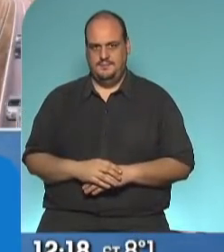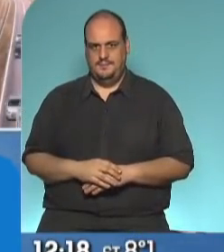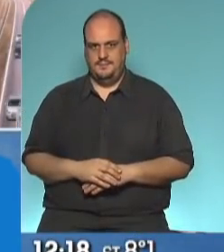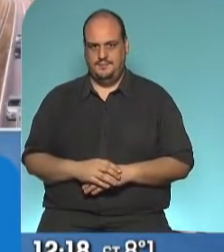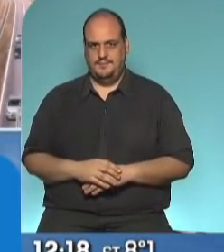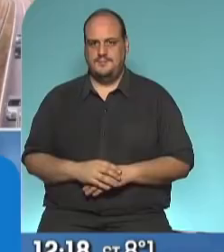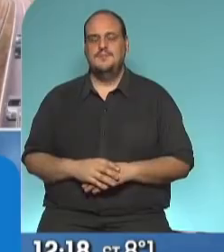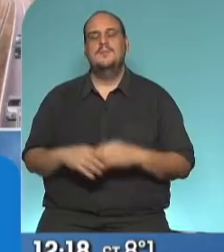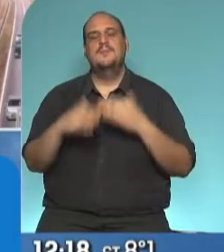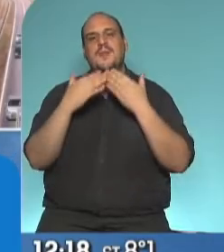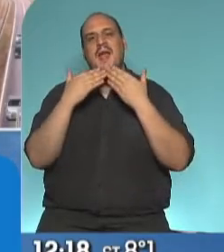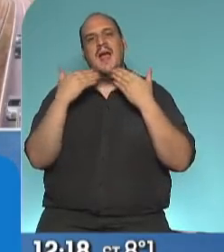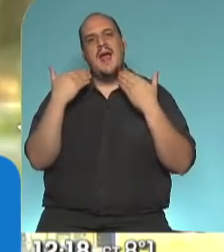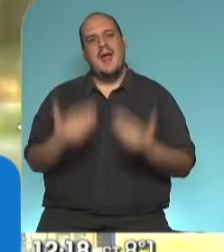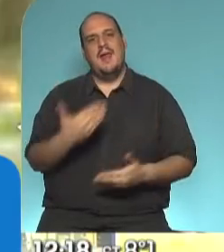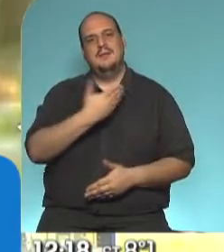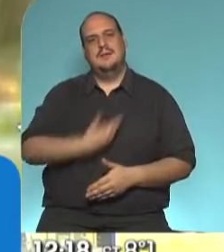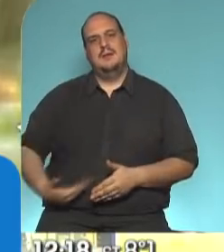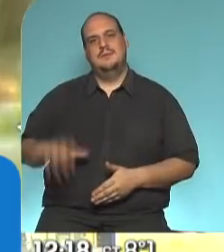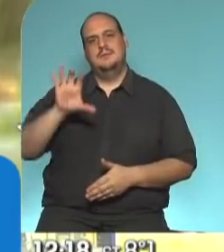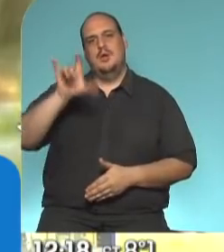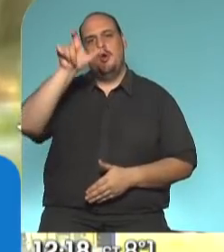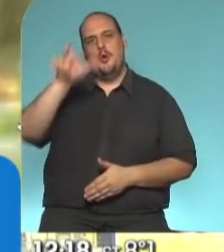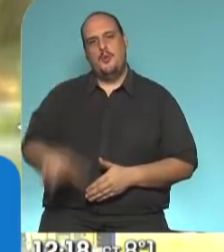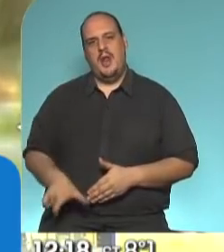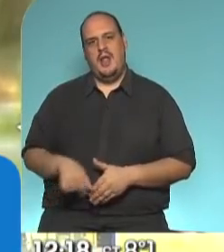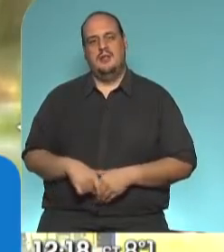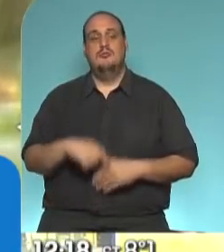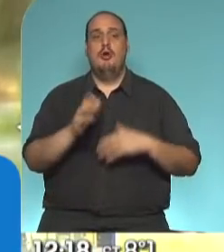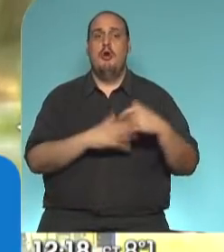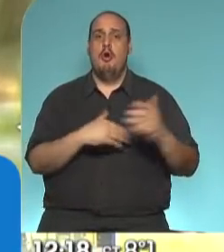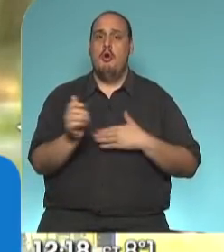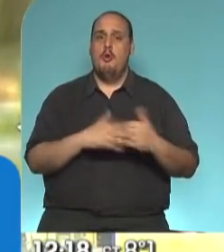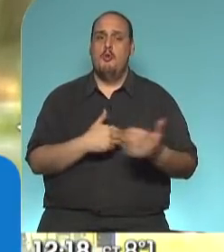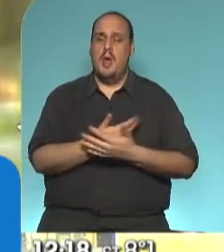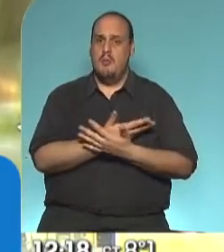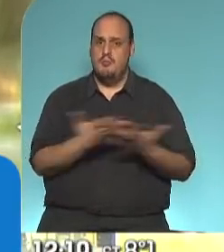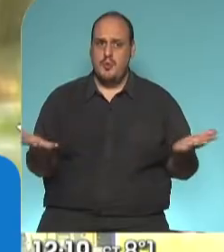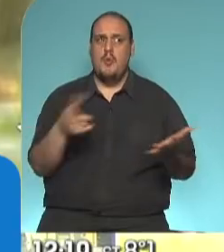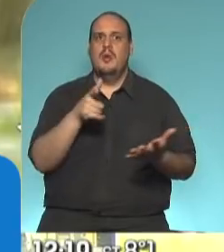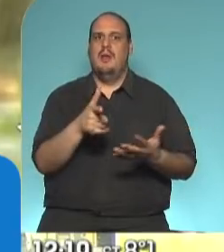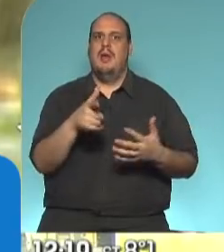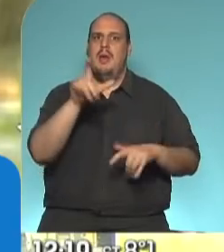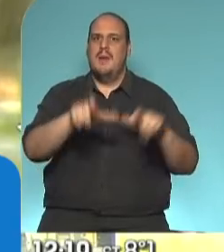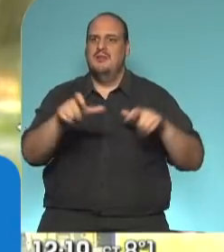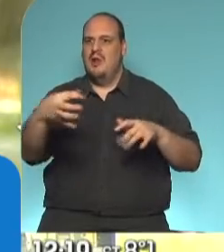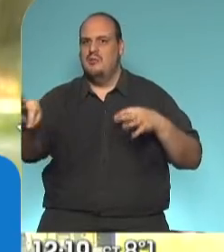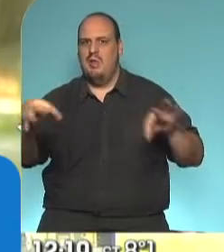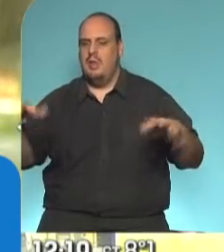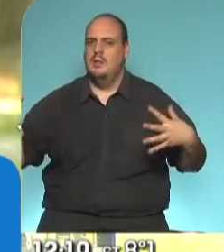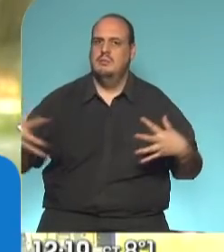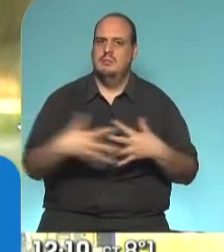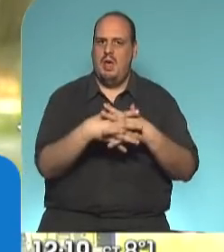Muchas gracias, señor Gobernador. Las obras públicas que integran, que reparan, que van